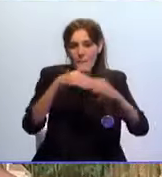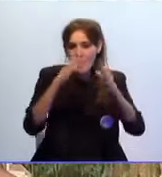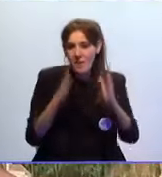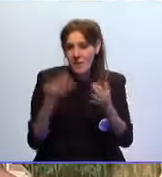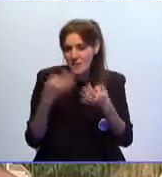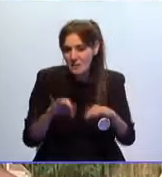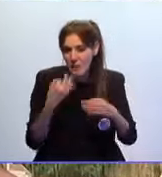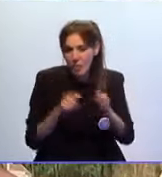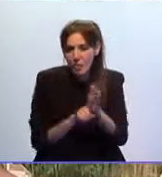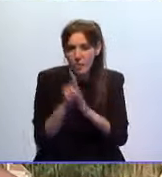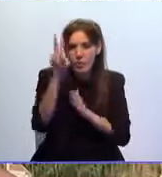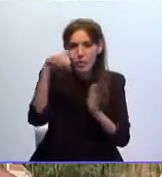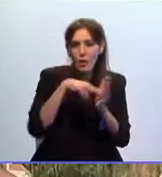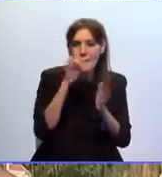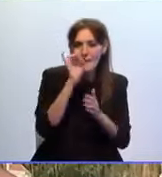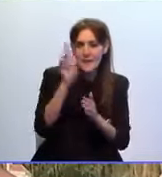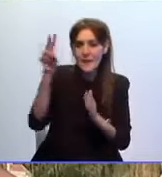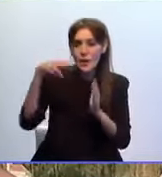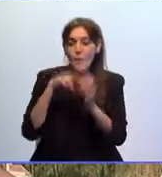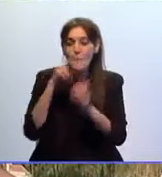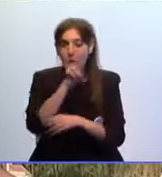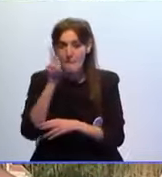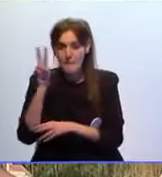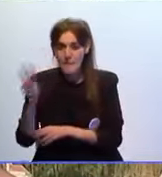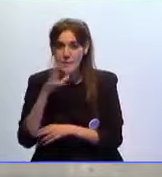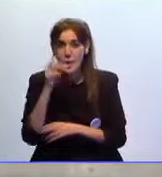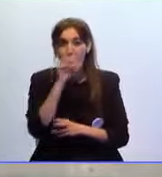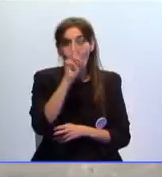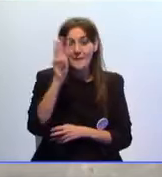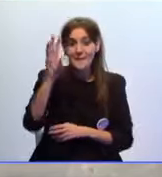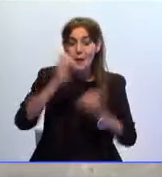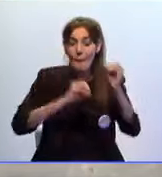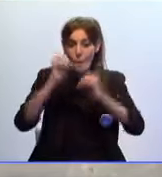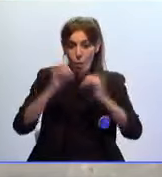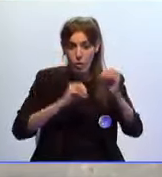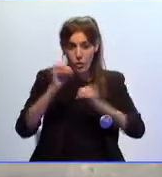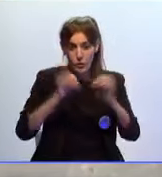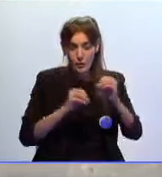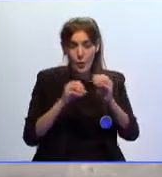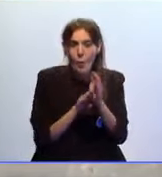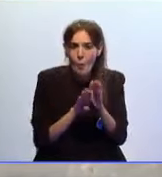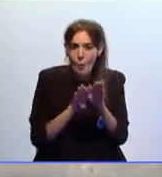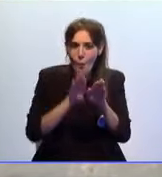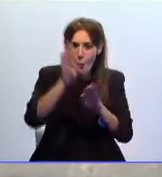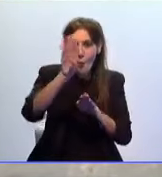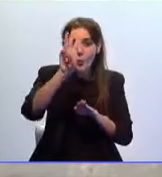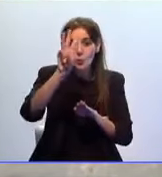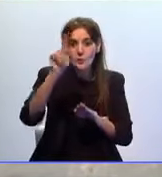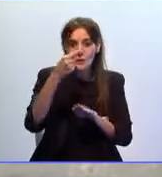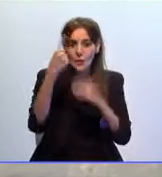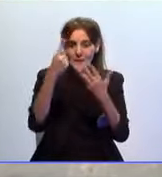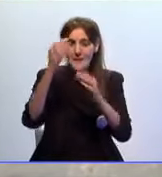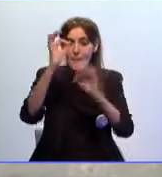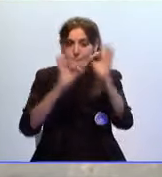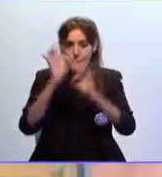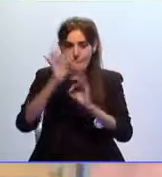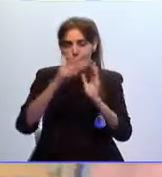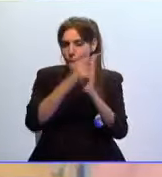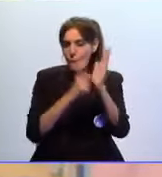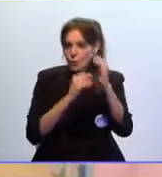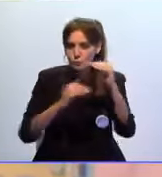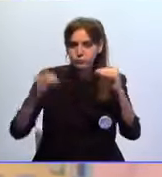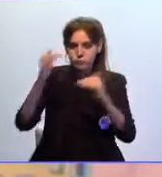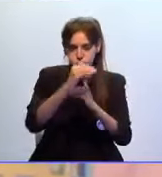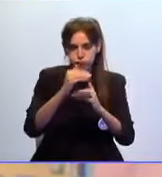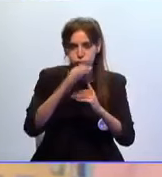Príncipe crecieron entre 2015 y 2022 un 23% un incremento de 3,6 puntos porcentuales superior